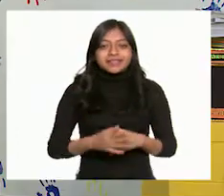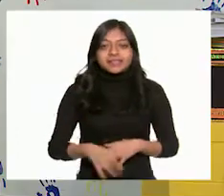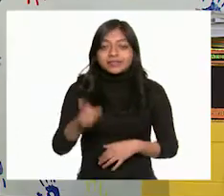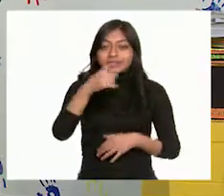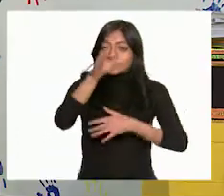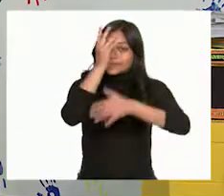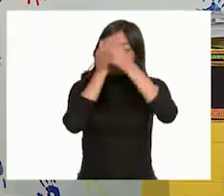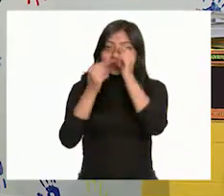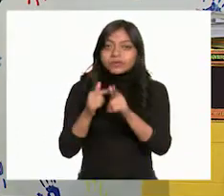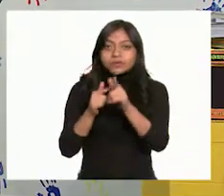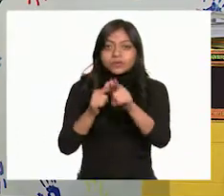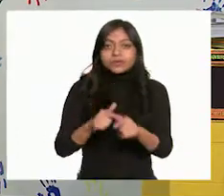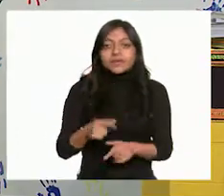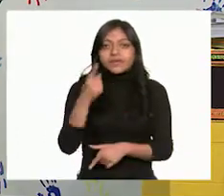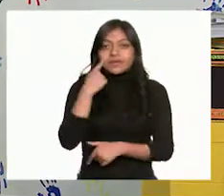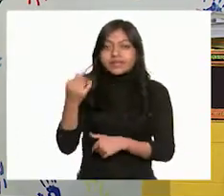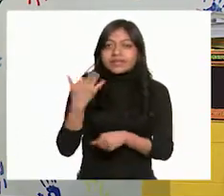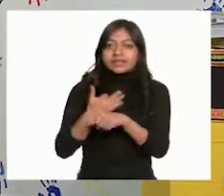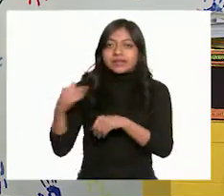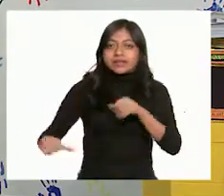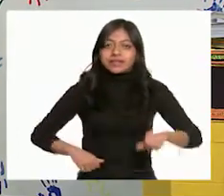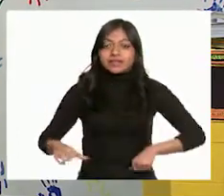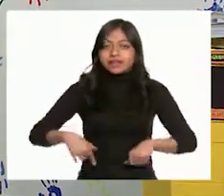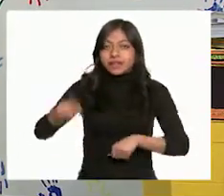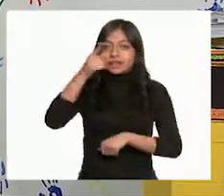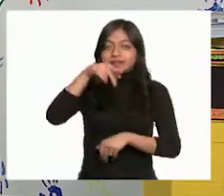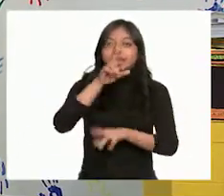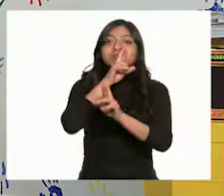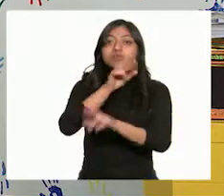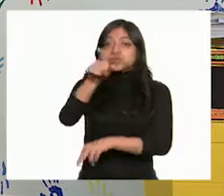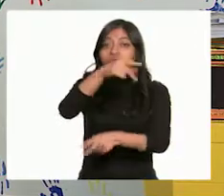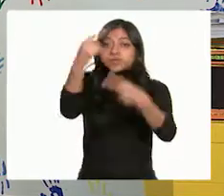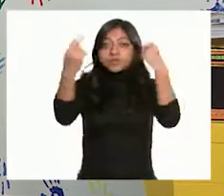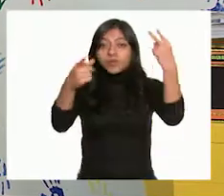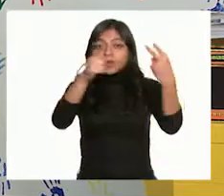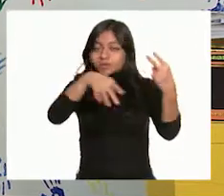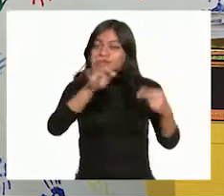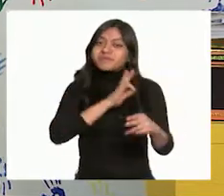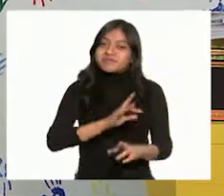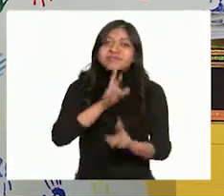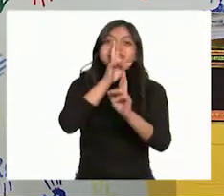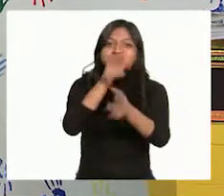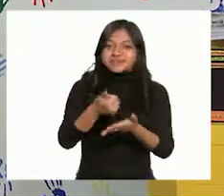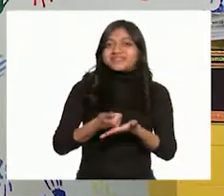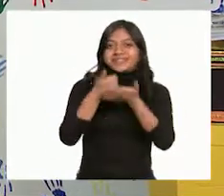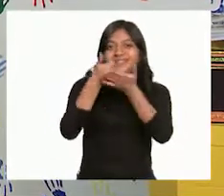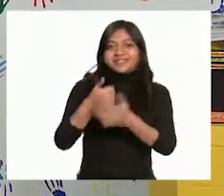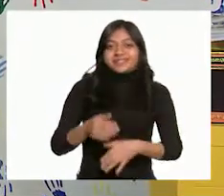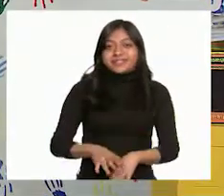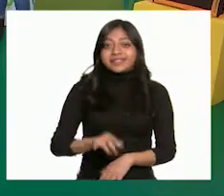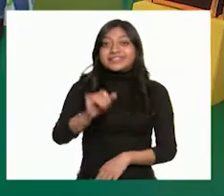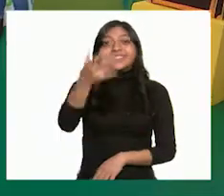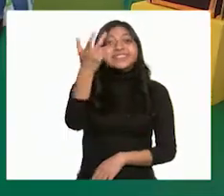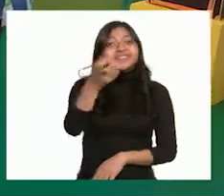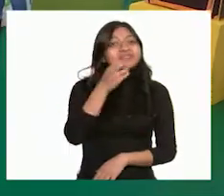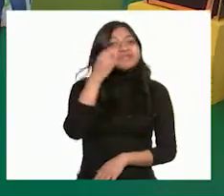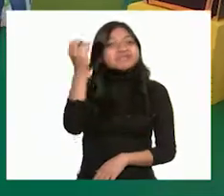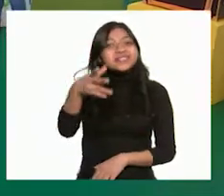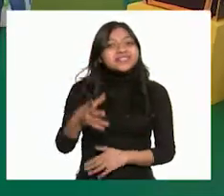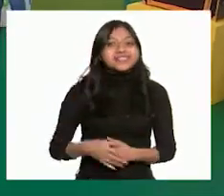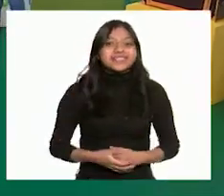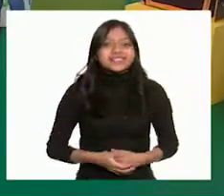vamos a poder resolver el siguiente ejercicio. Los que nos ven y escuchan nos pueden ayudar también. ¡Ay, sí! Eso estaría padrísimo.